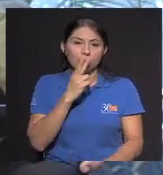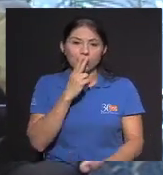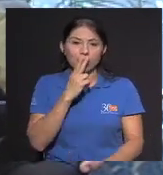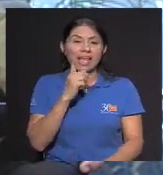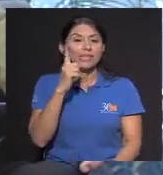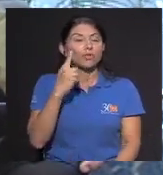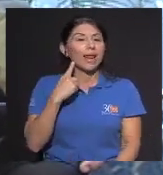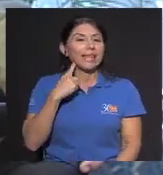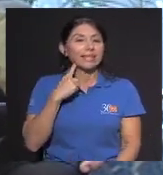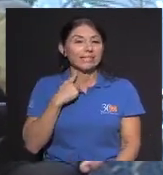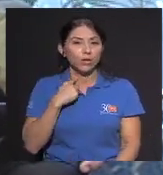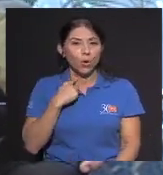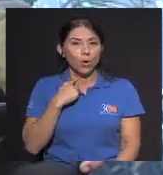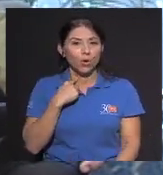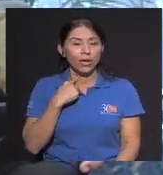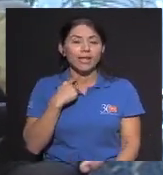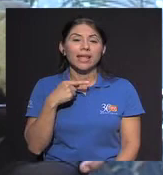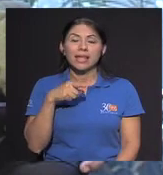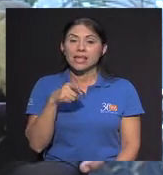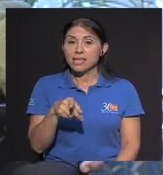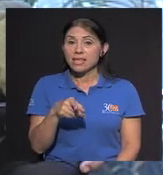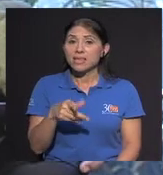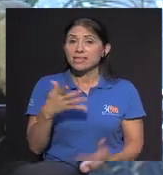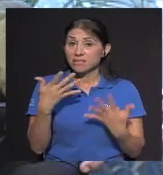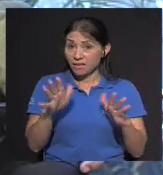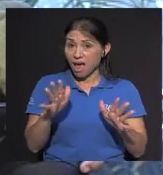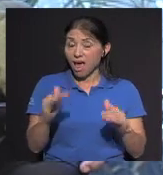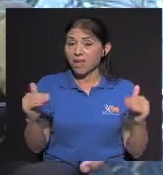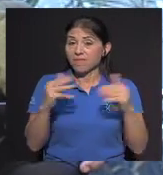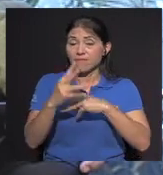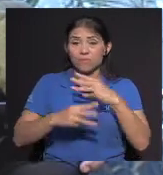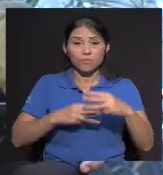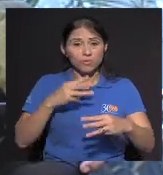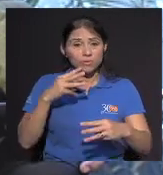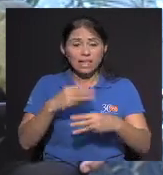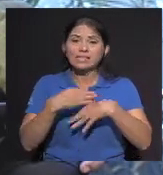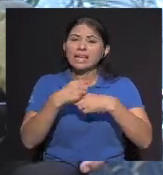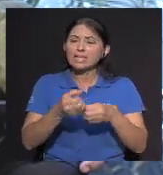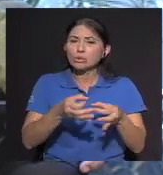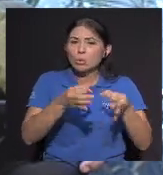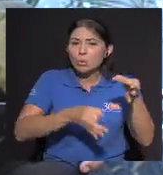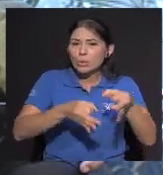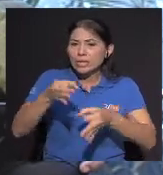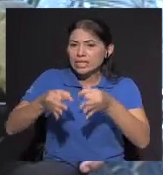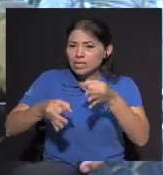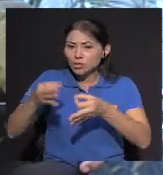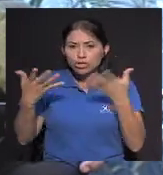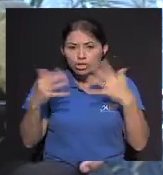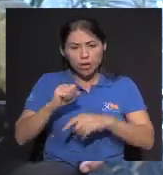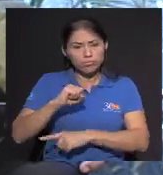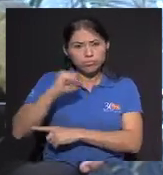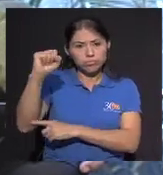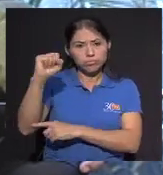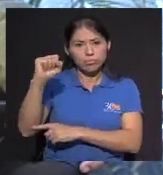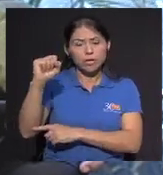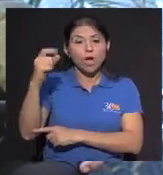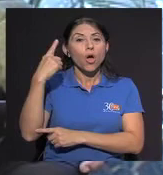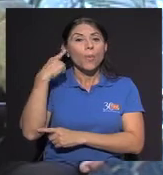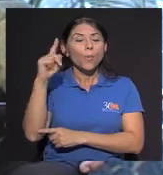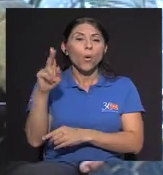adicción Y se han ganado Grandes juicios Internacionales En este momento